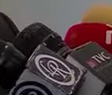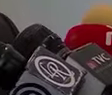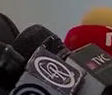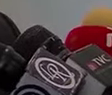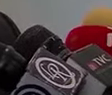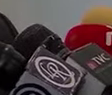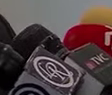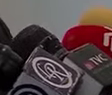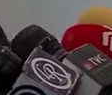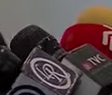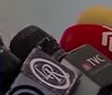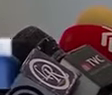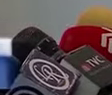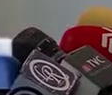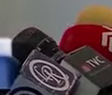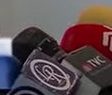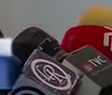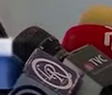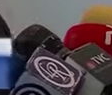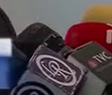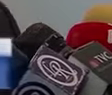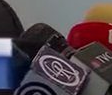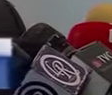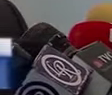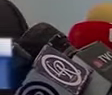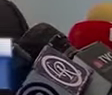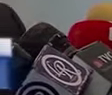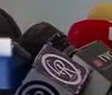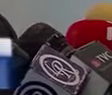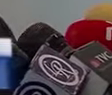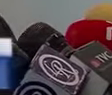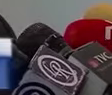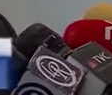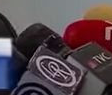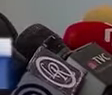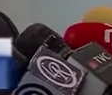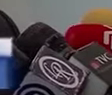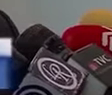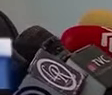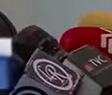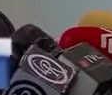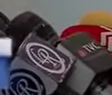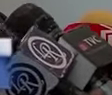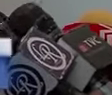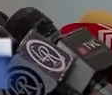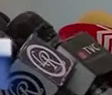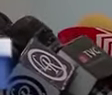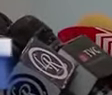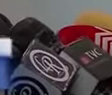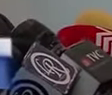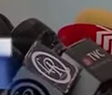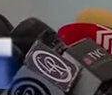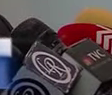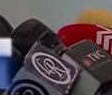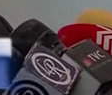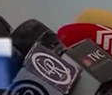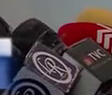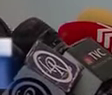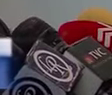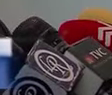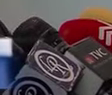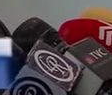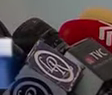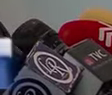corrupción. Hubieron 2.226 exámenes con responsabilidad penal dirigidos a